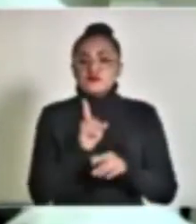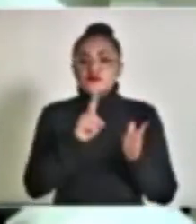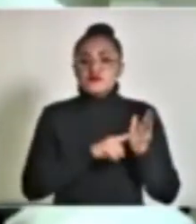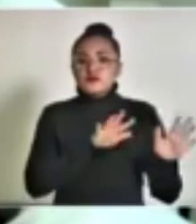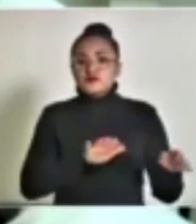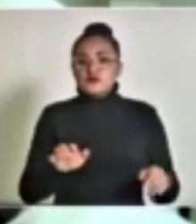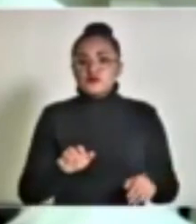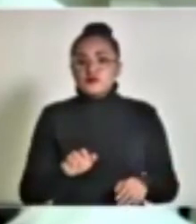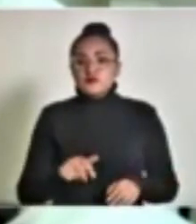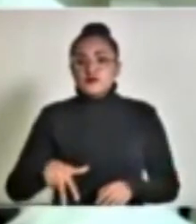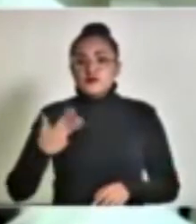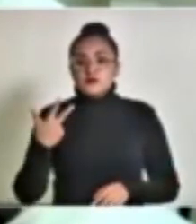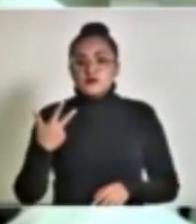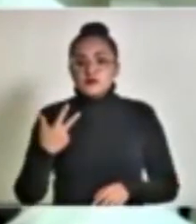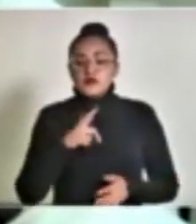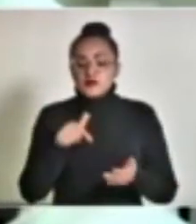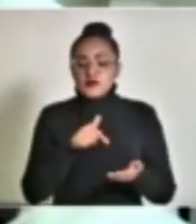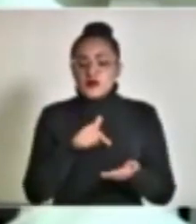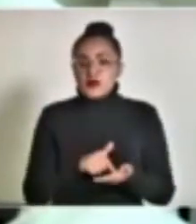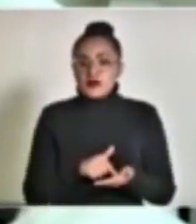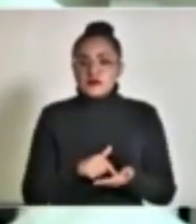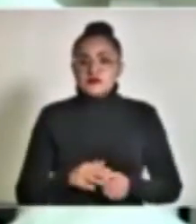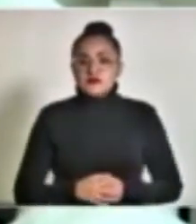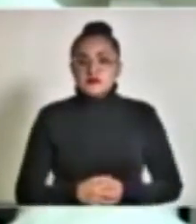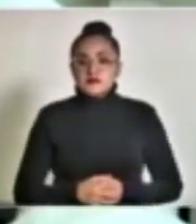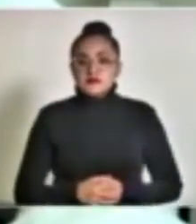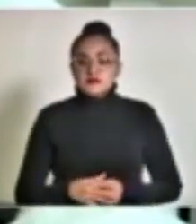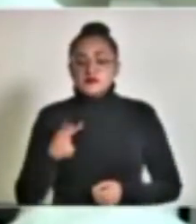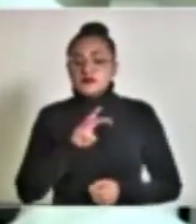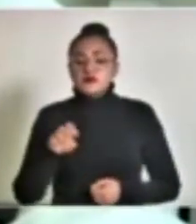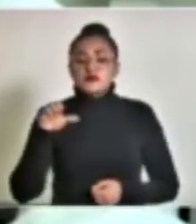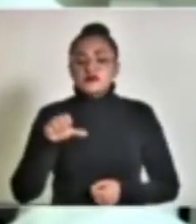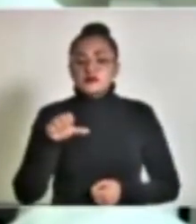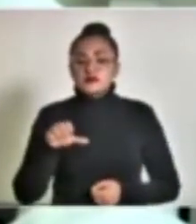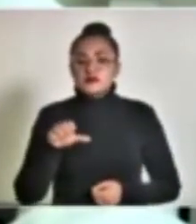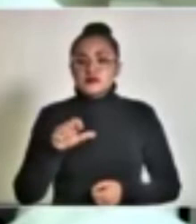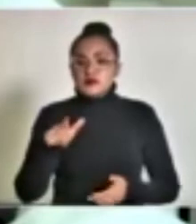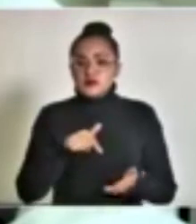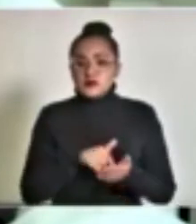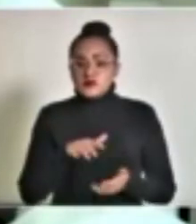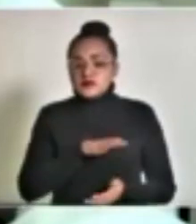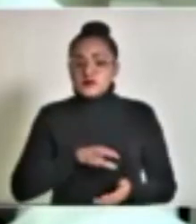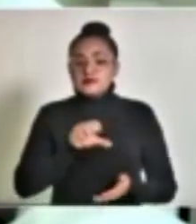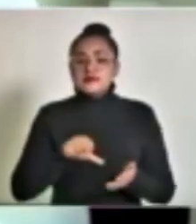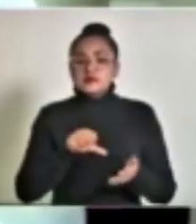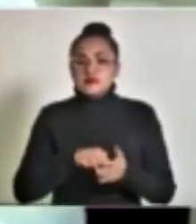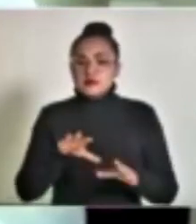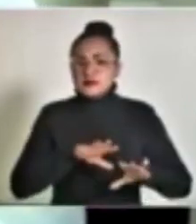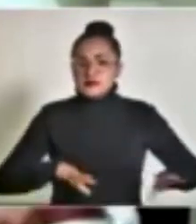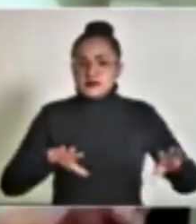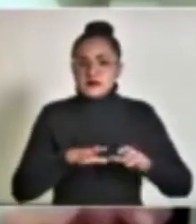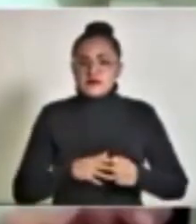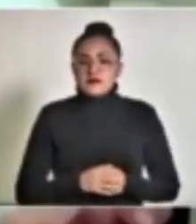.513 establecimientos, 316 de ellos en la zona del centro histórico